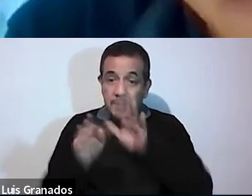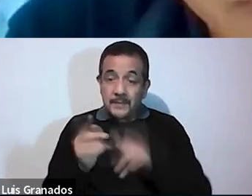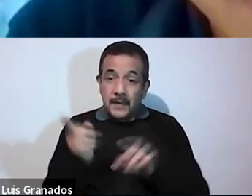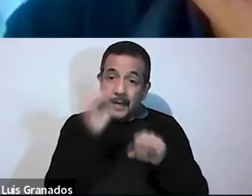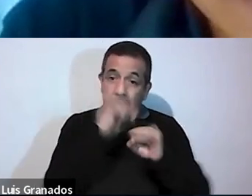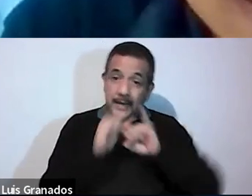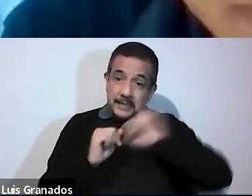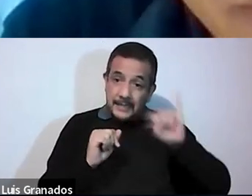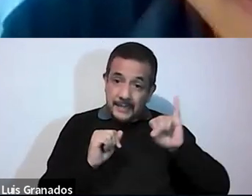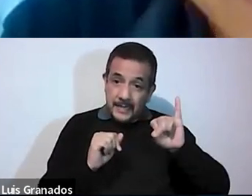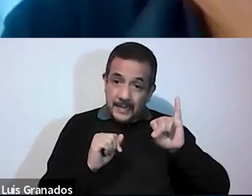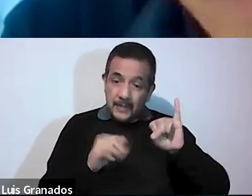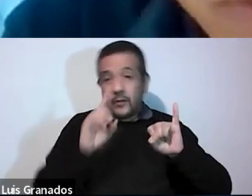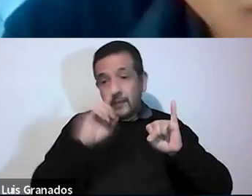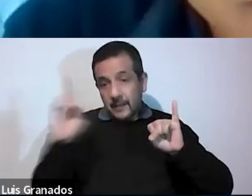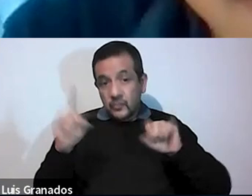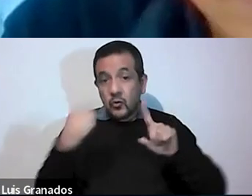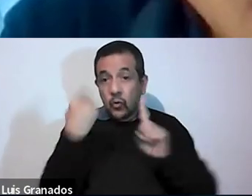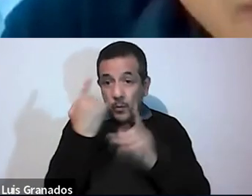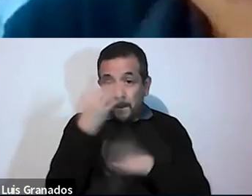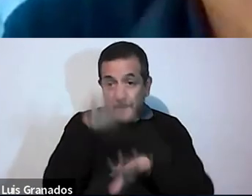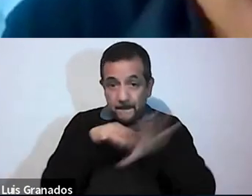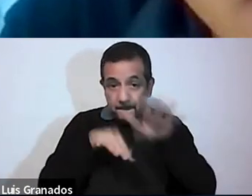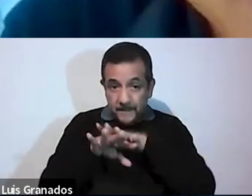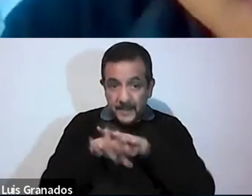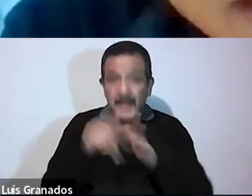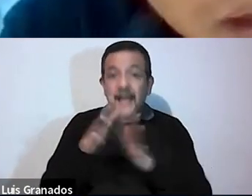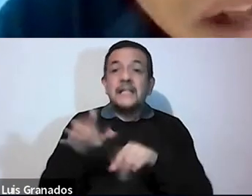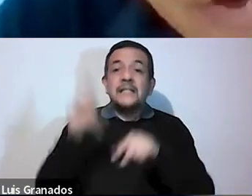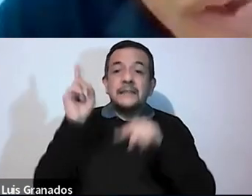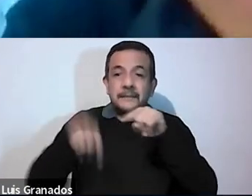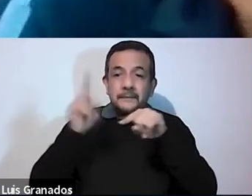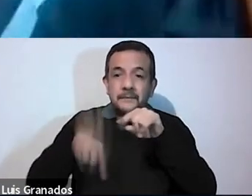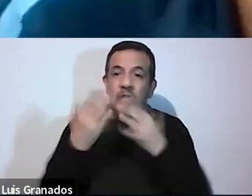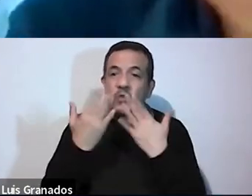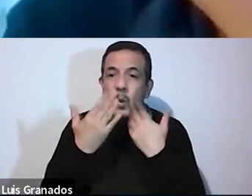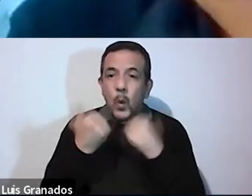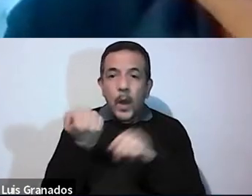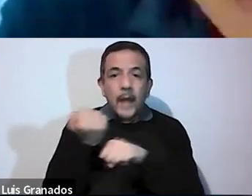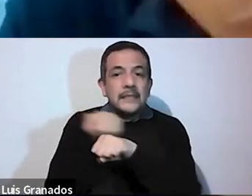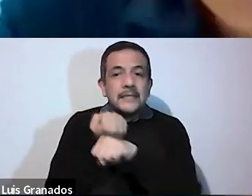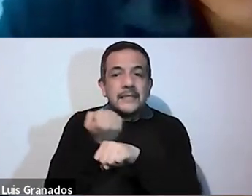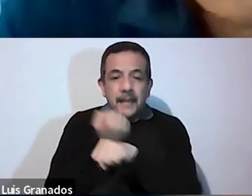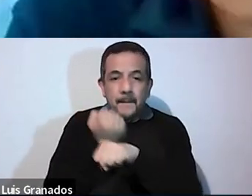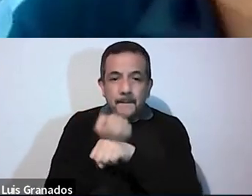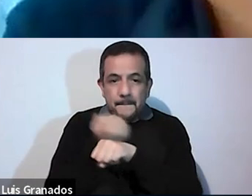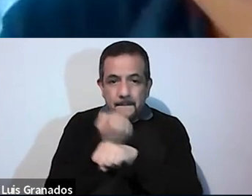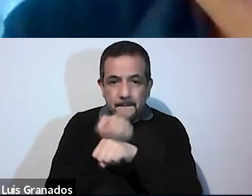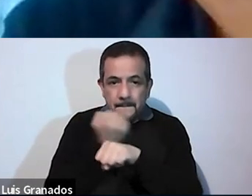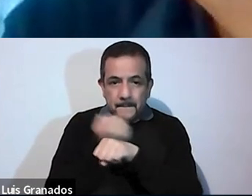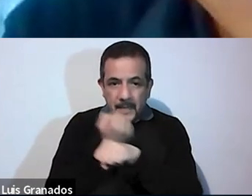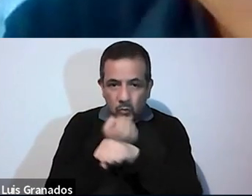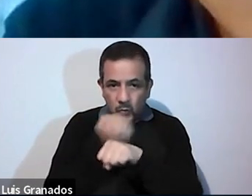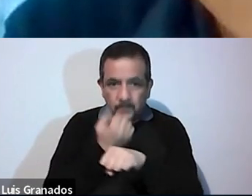decía, la esclavitud en la que vivía, pues a sus deseos desordenados, etcétera, pero su pie derecho, bueno, el pie que está